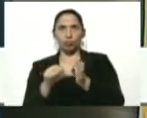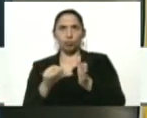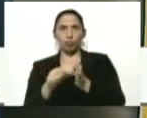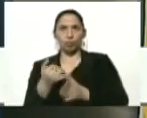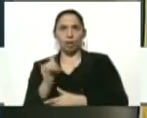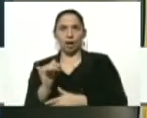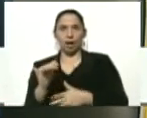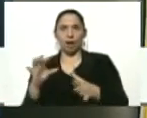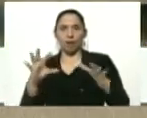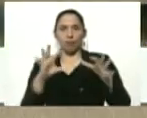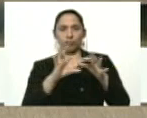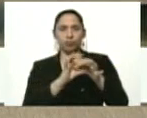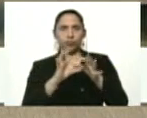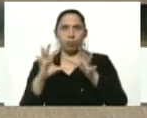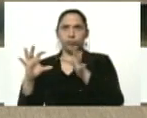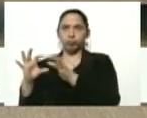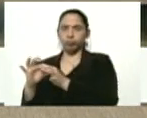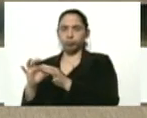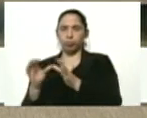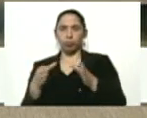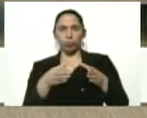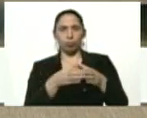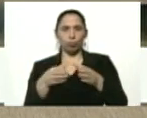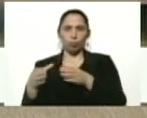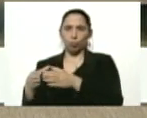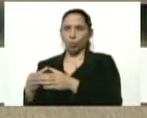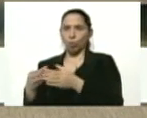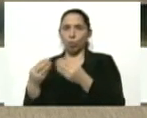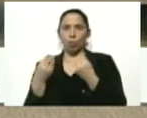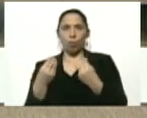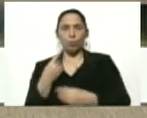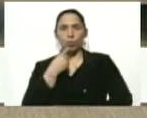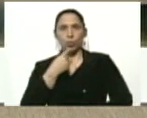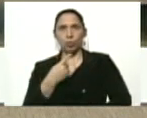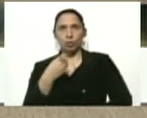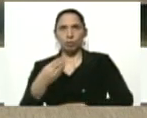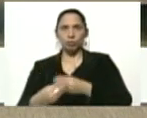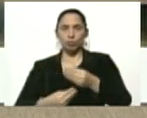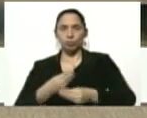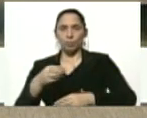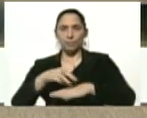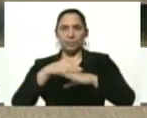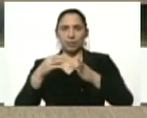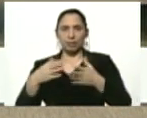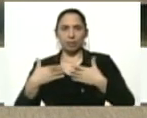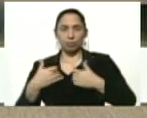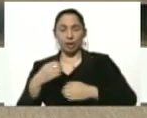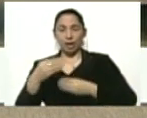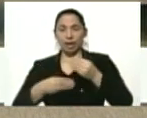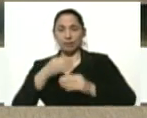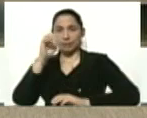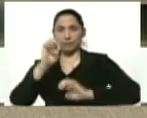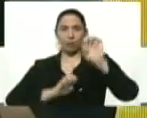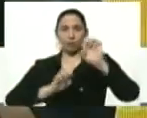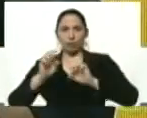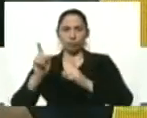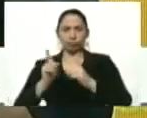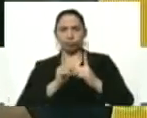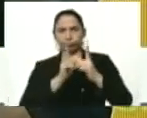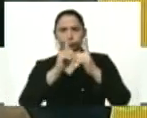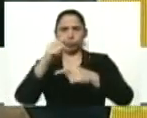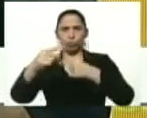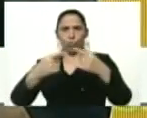enlazados estos sectores tal como lo ha hecho el Ministerio de Salud para hacer evaluación y seguimiento diario.